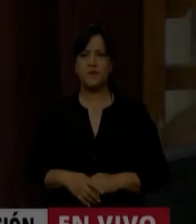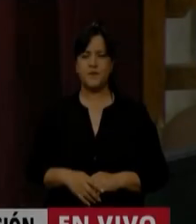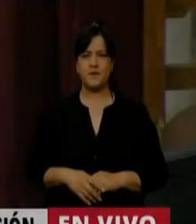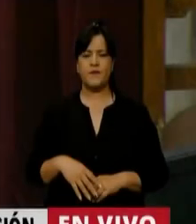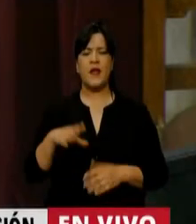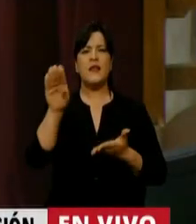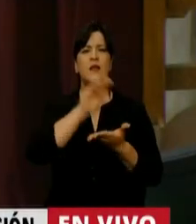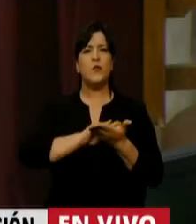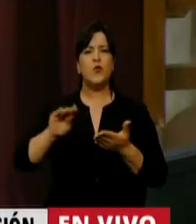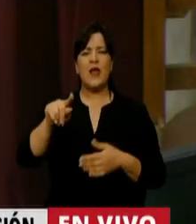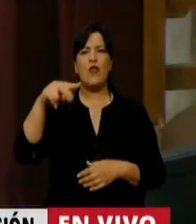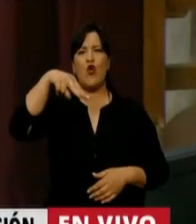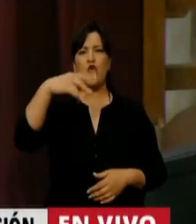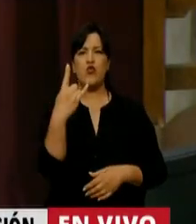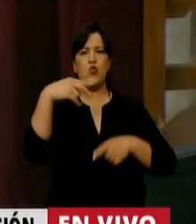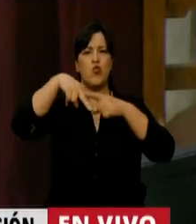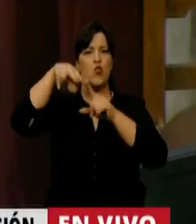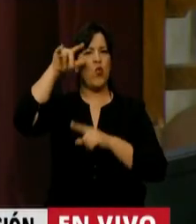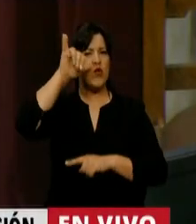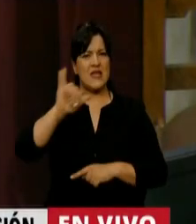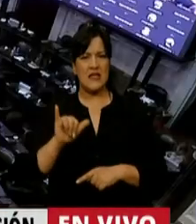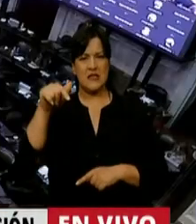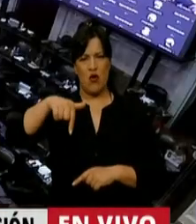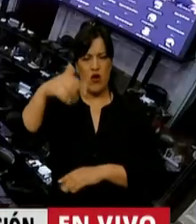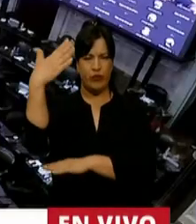Diputado José Carlos Núñez en el uso de la palabra.